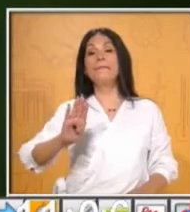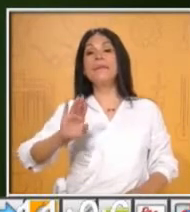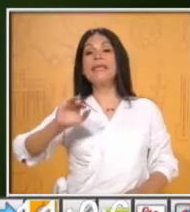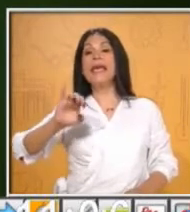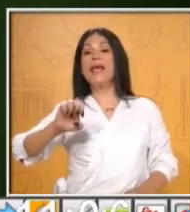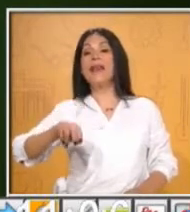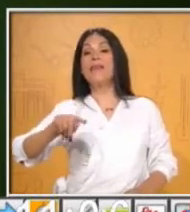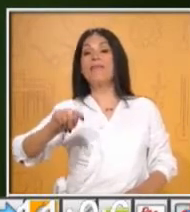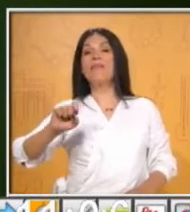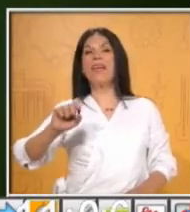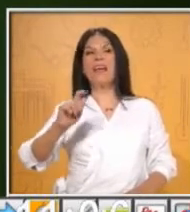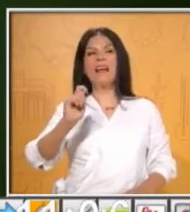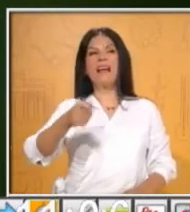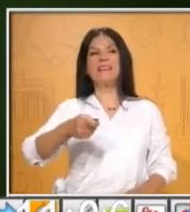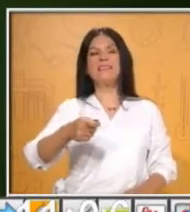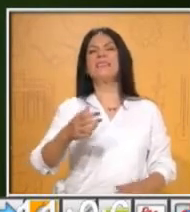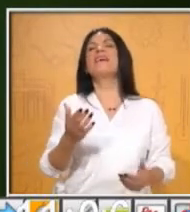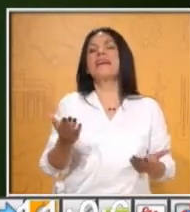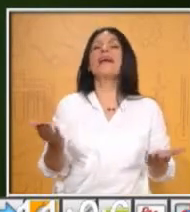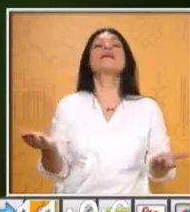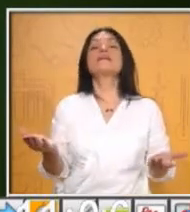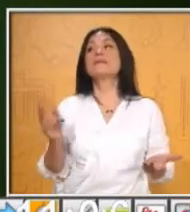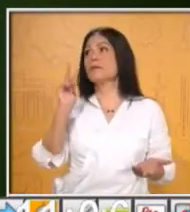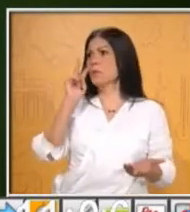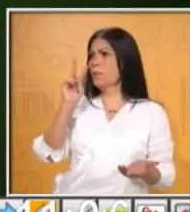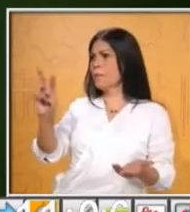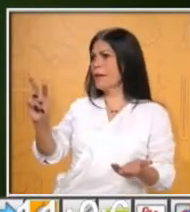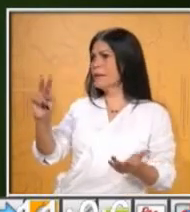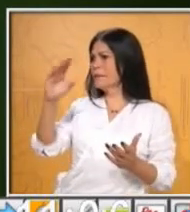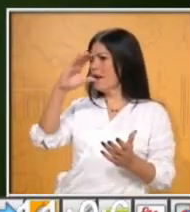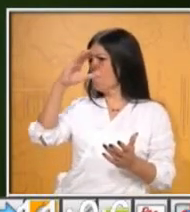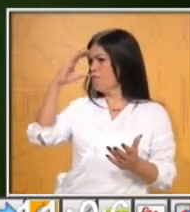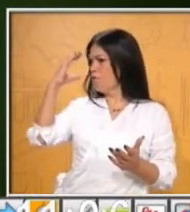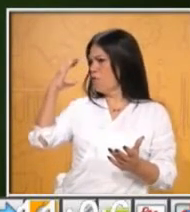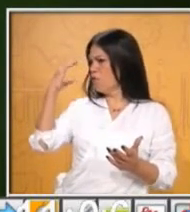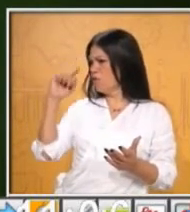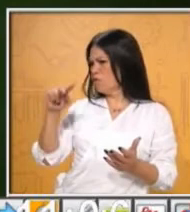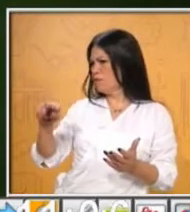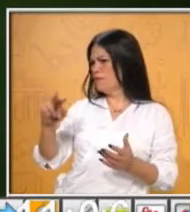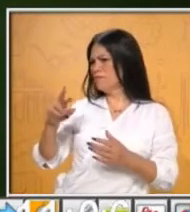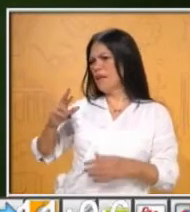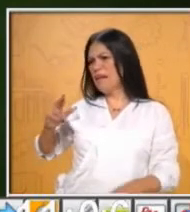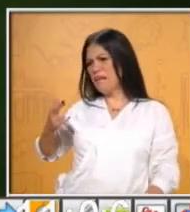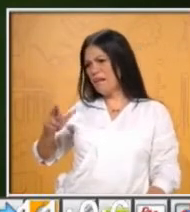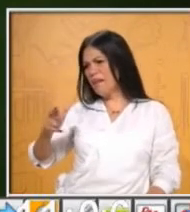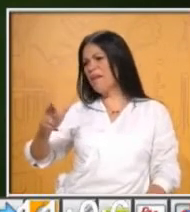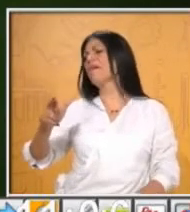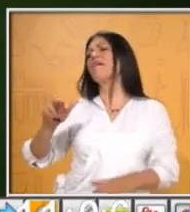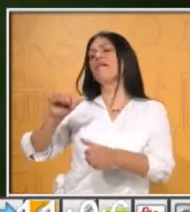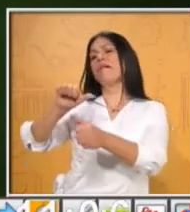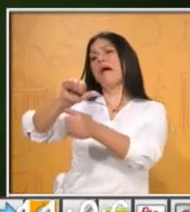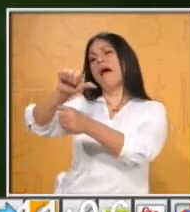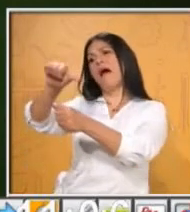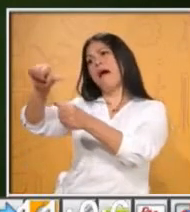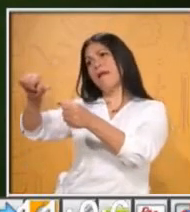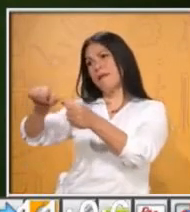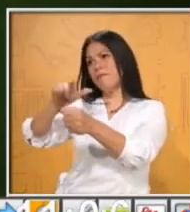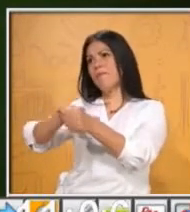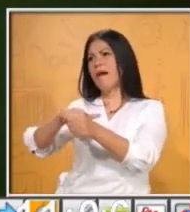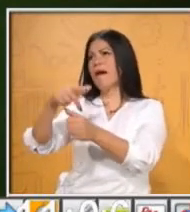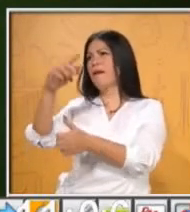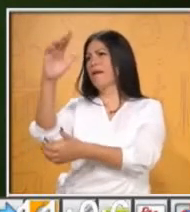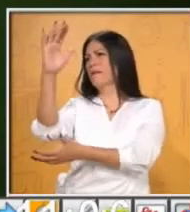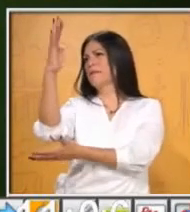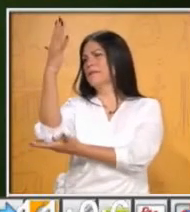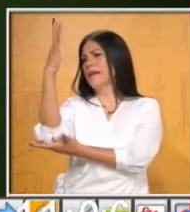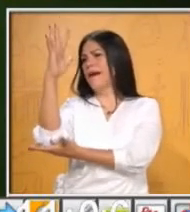imagen de un paisaje que corre un río, hay animales, una zona boscosa. Bueno,